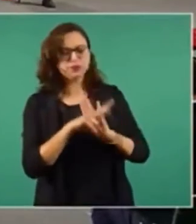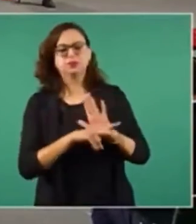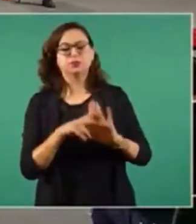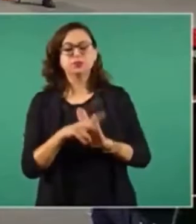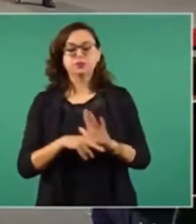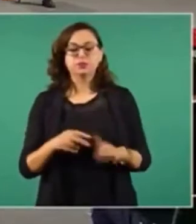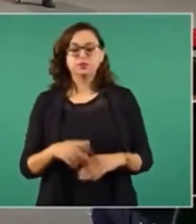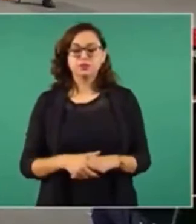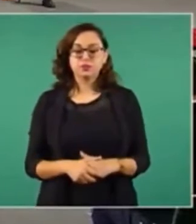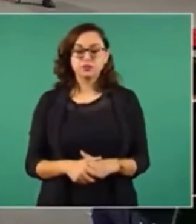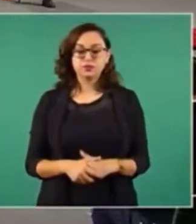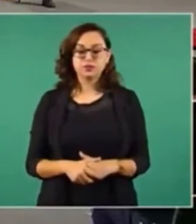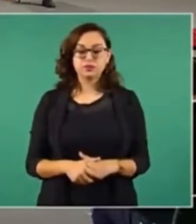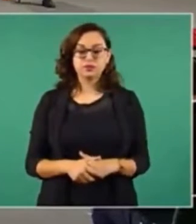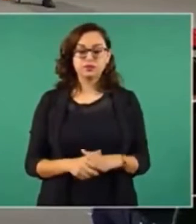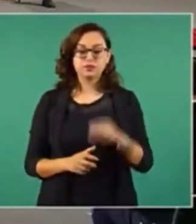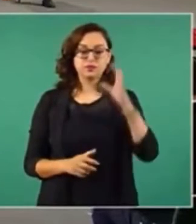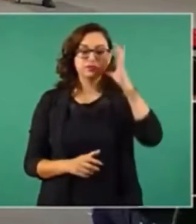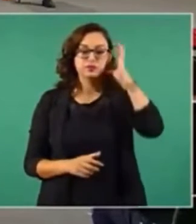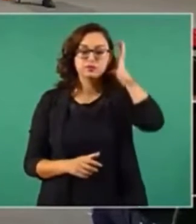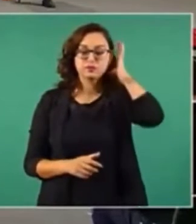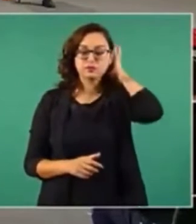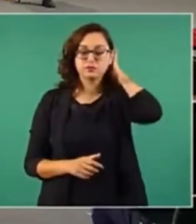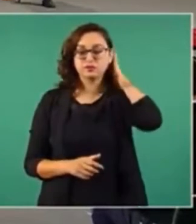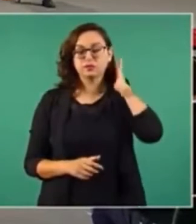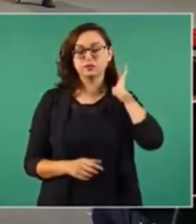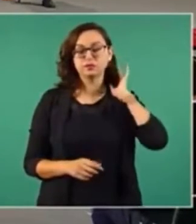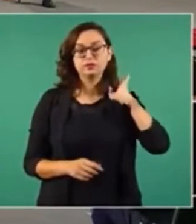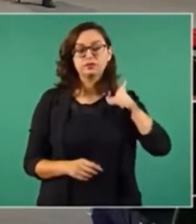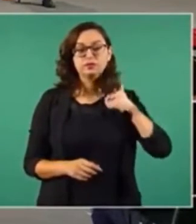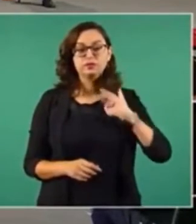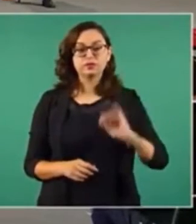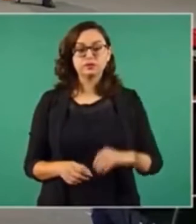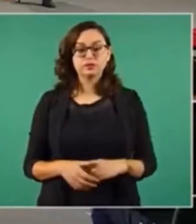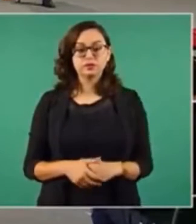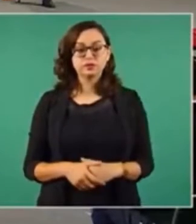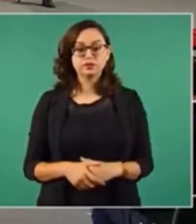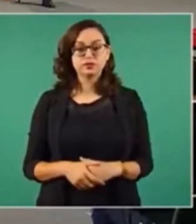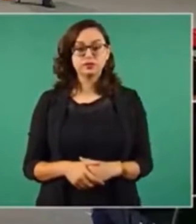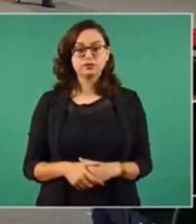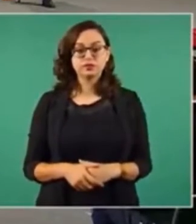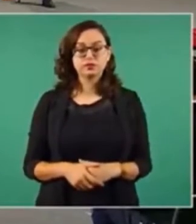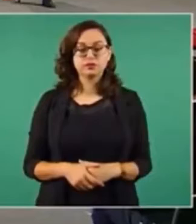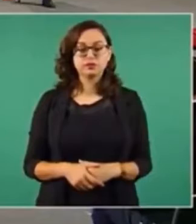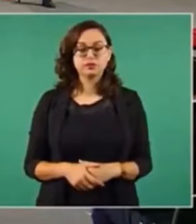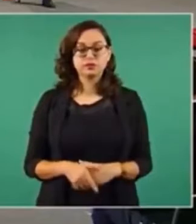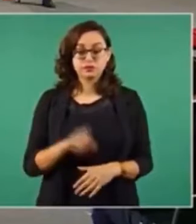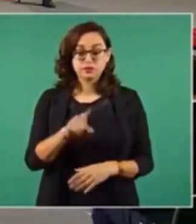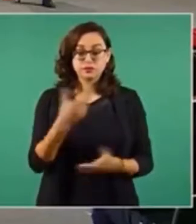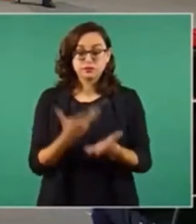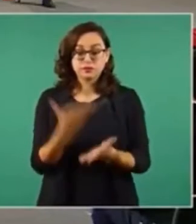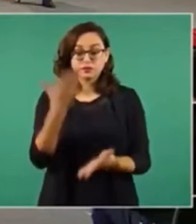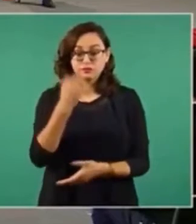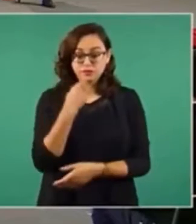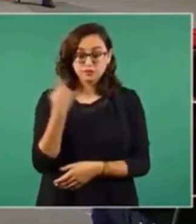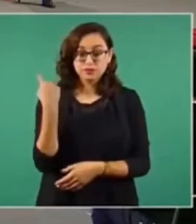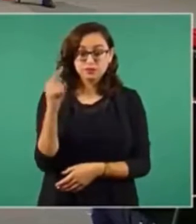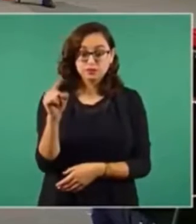¿qué dice Ernesto Cordero? esta es una denuncia que presentó en